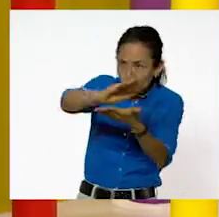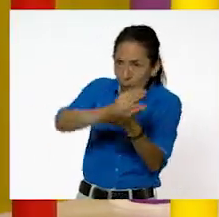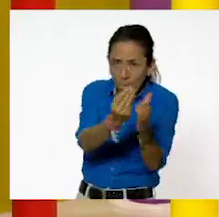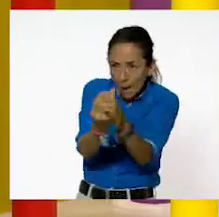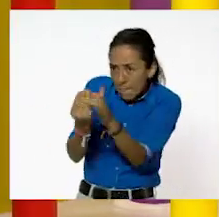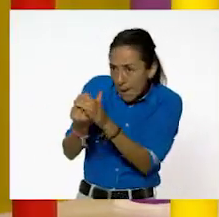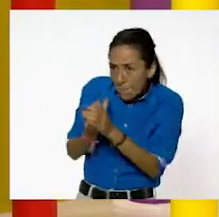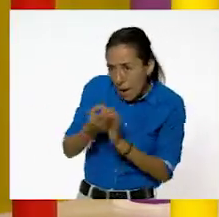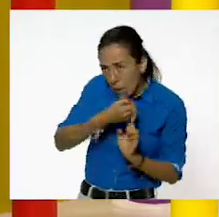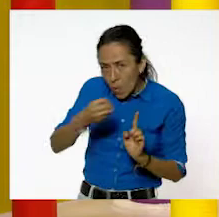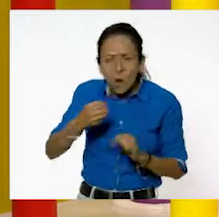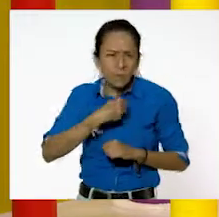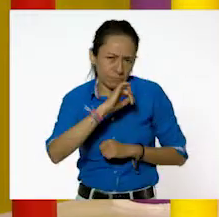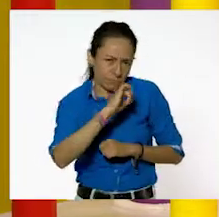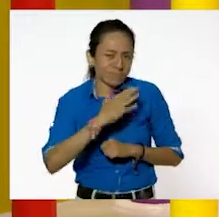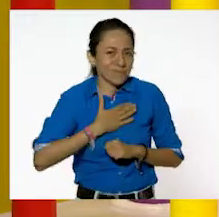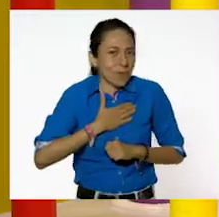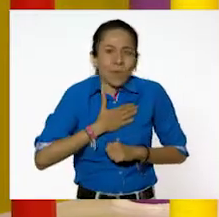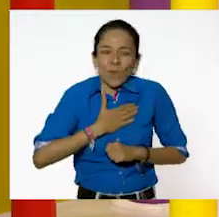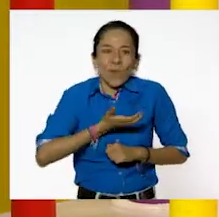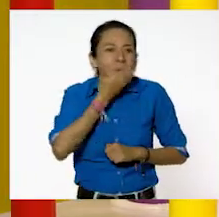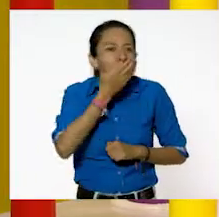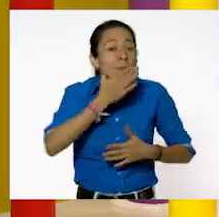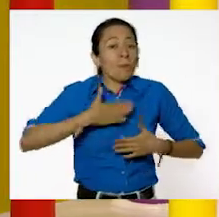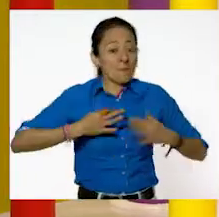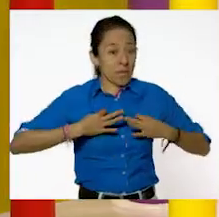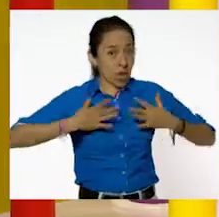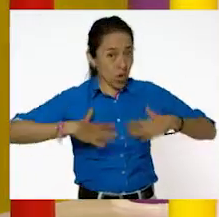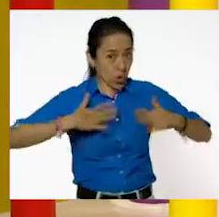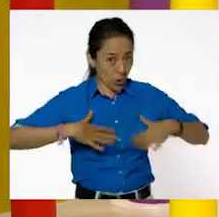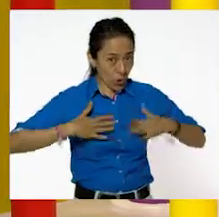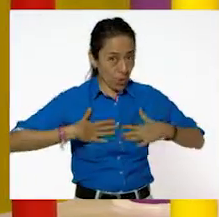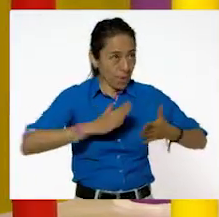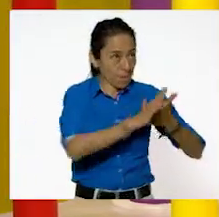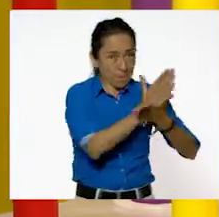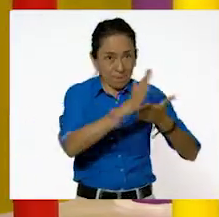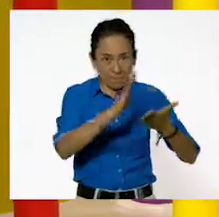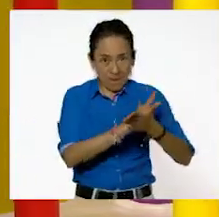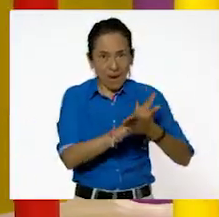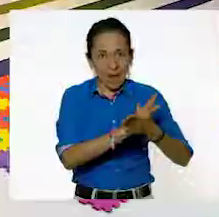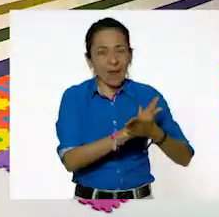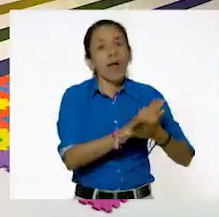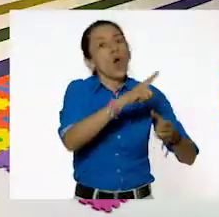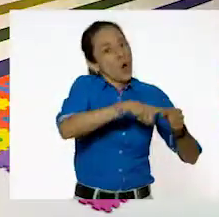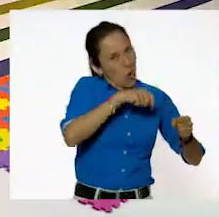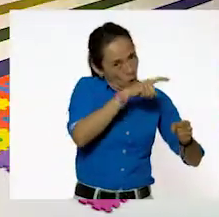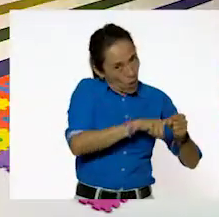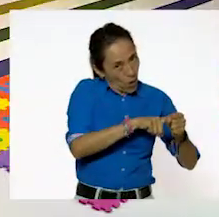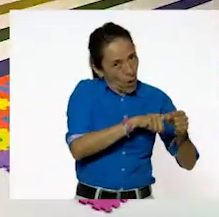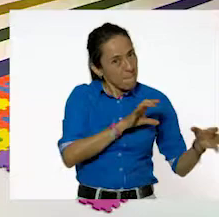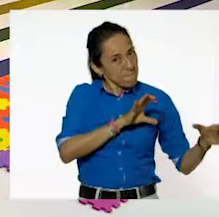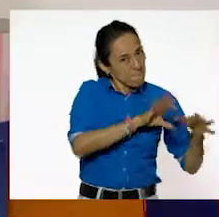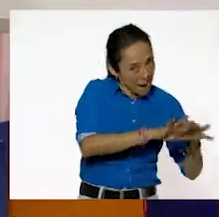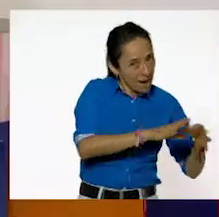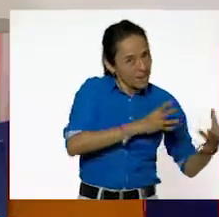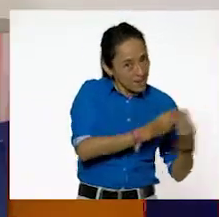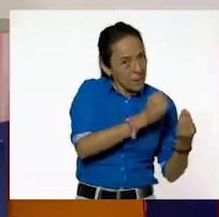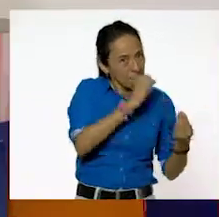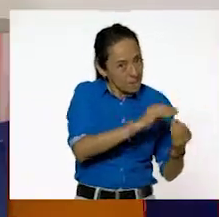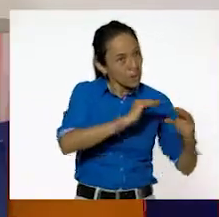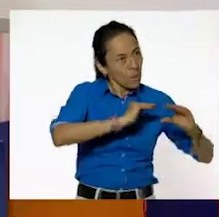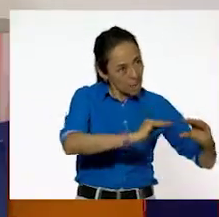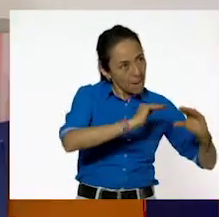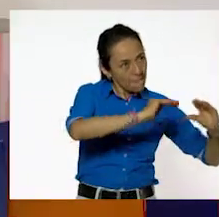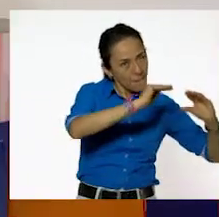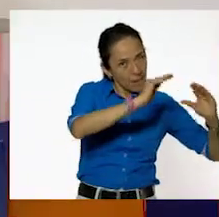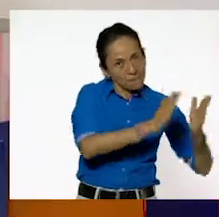costumbre y es, por ejemplo, mi ropa, la clasifico y la guardo por colores. Esa es la característica que va a tener en común para